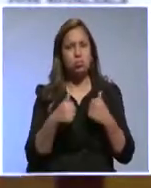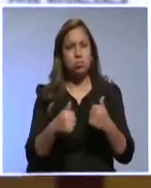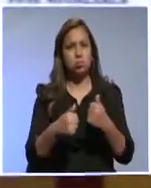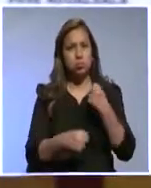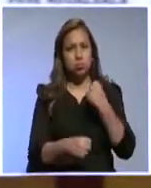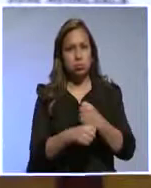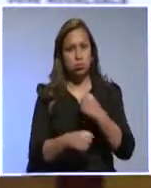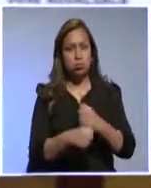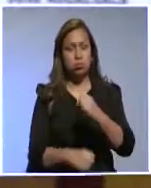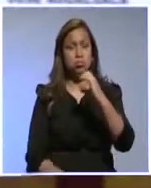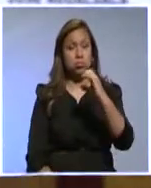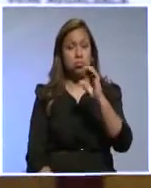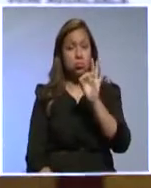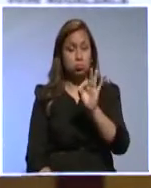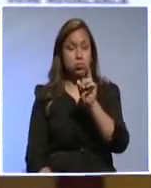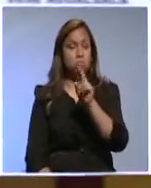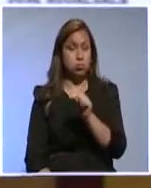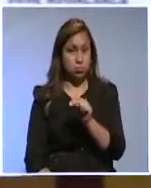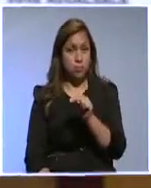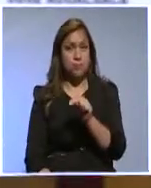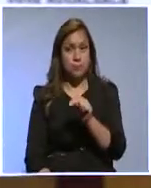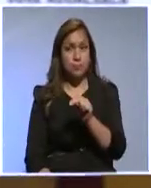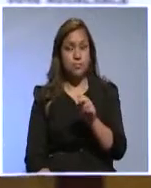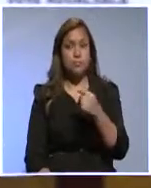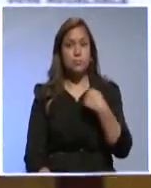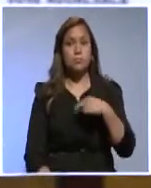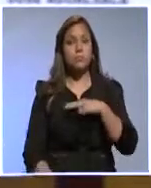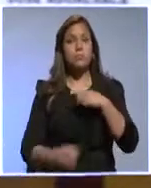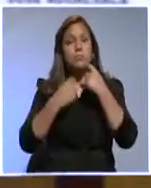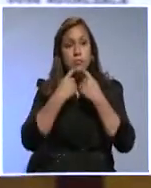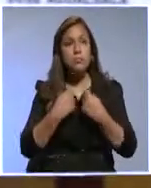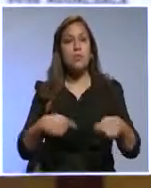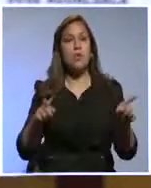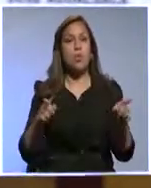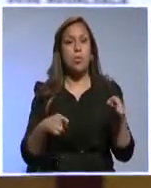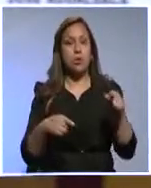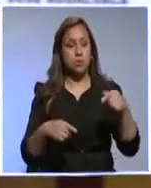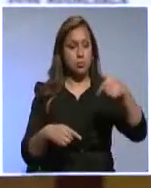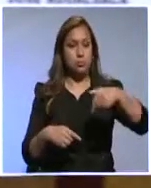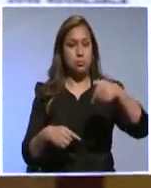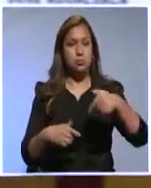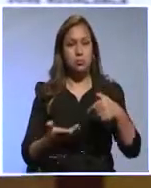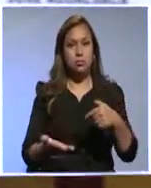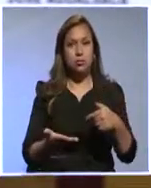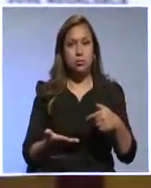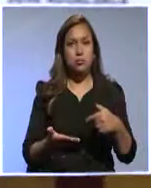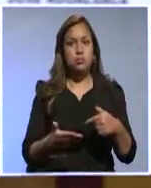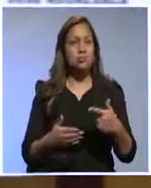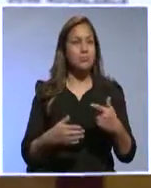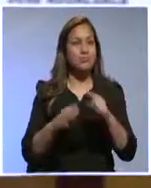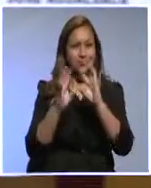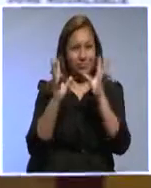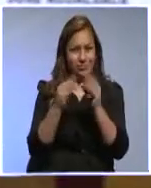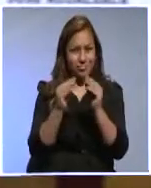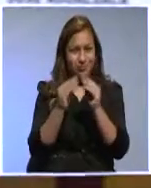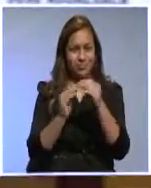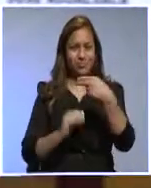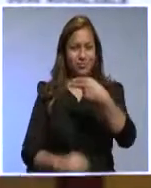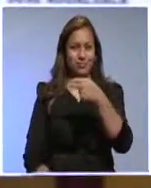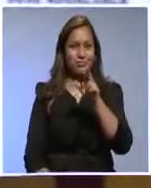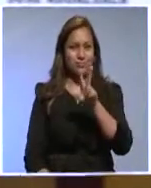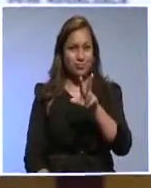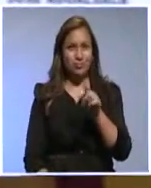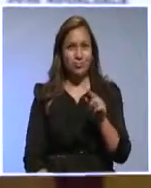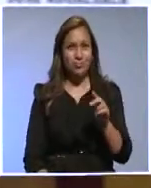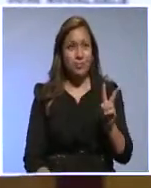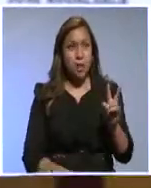labor en la CFN. Y hemos podido convocar en esta ocasión, en esta Hábitat 3, que después de 20